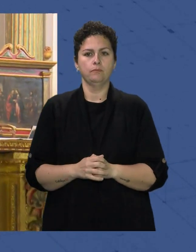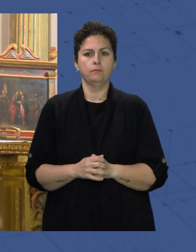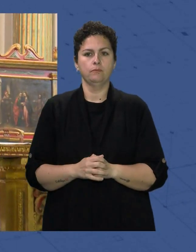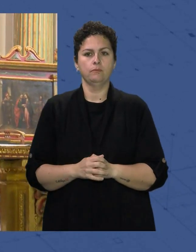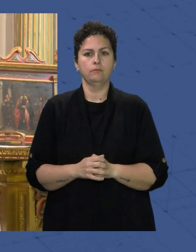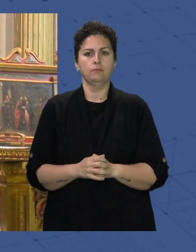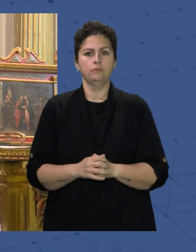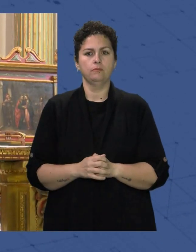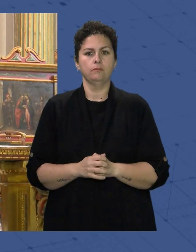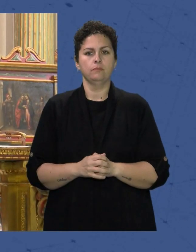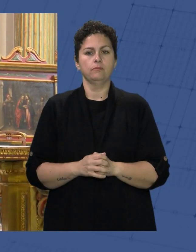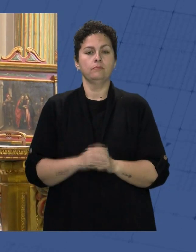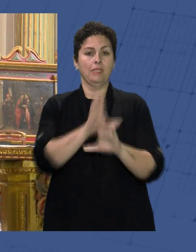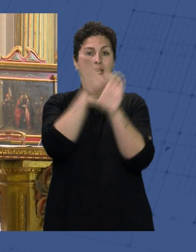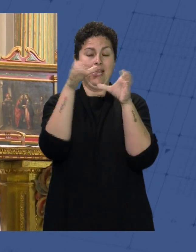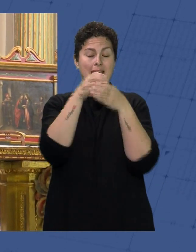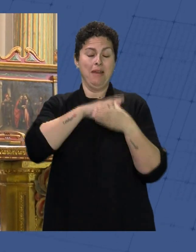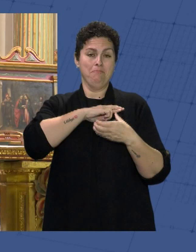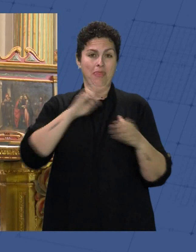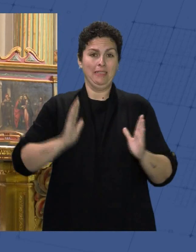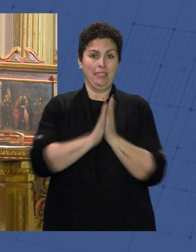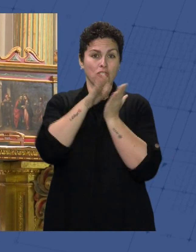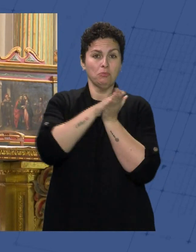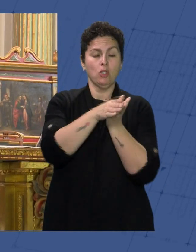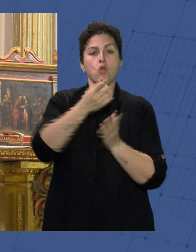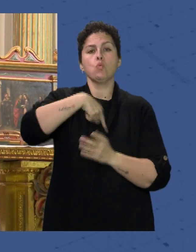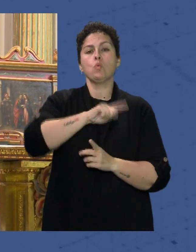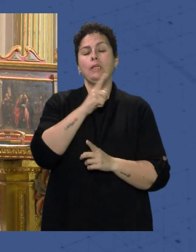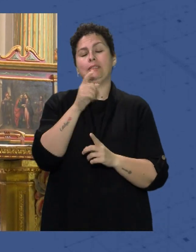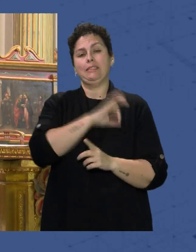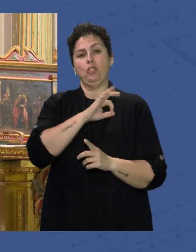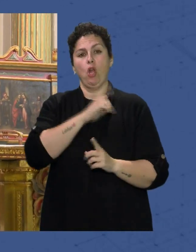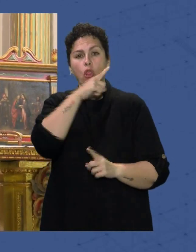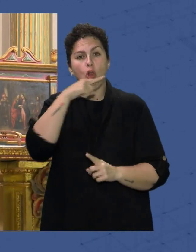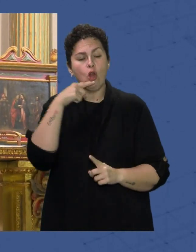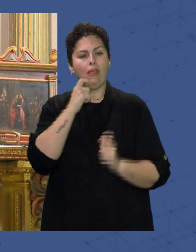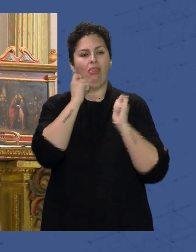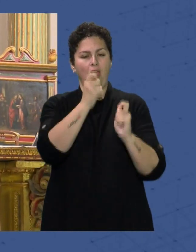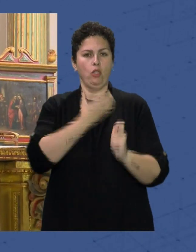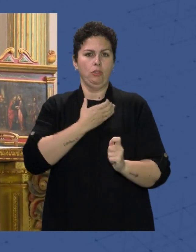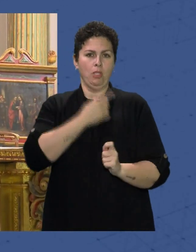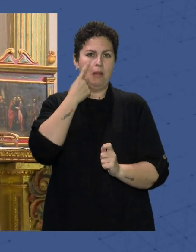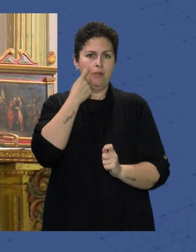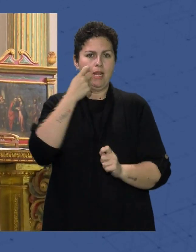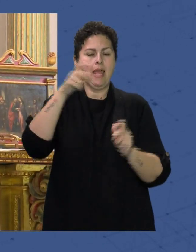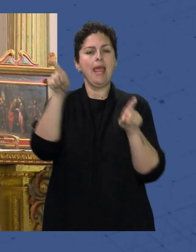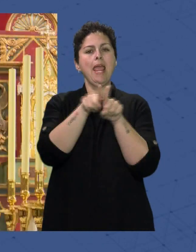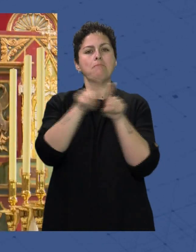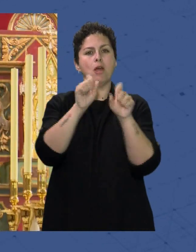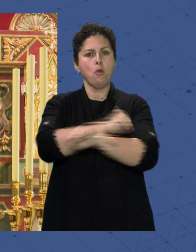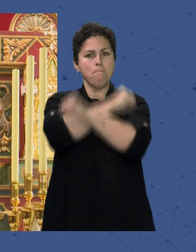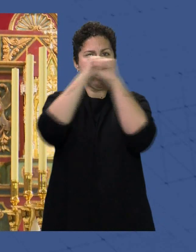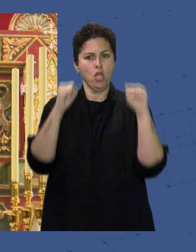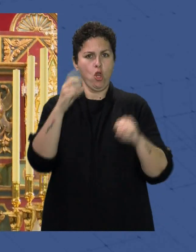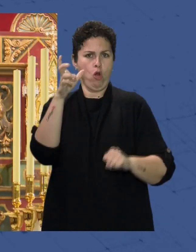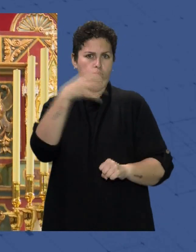La real e ilustre hermandad del Santo Sepulcro y Nuestra Señora de los Dolores Ha concedido al Ayuntamiento de Almería hermano mayor honorario, el galardón de honor Y a la